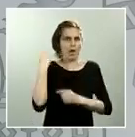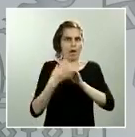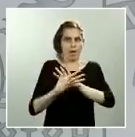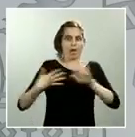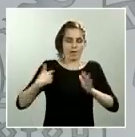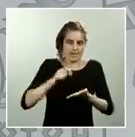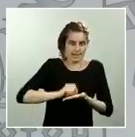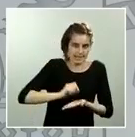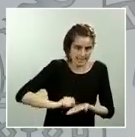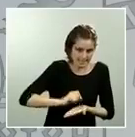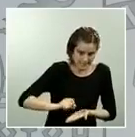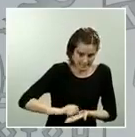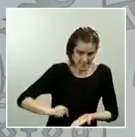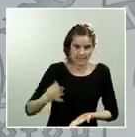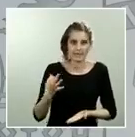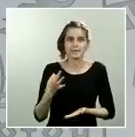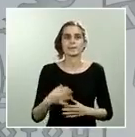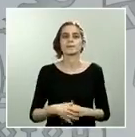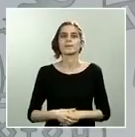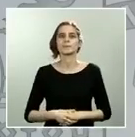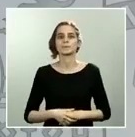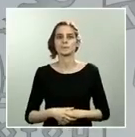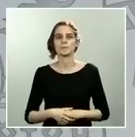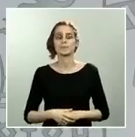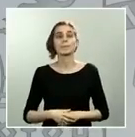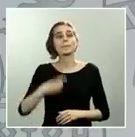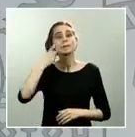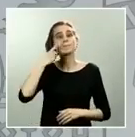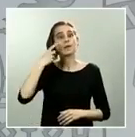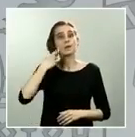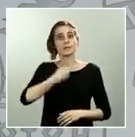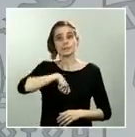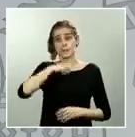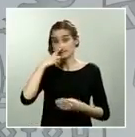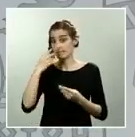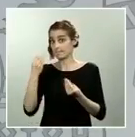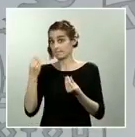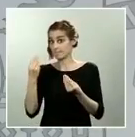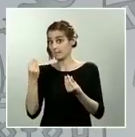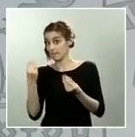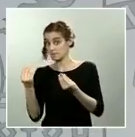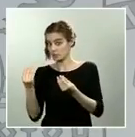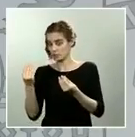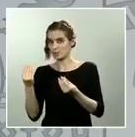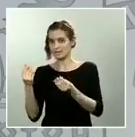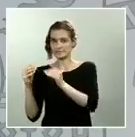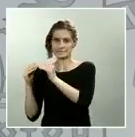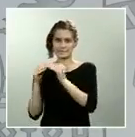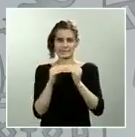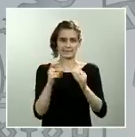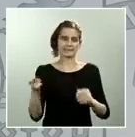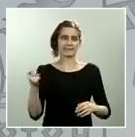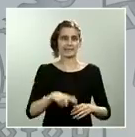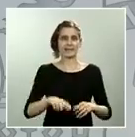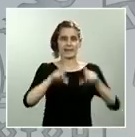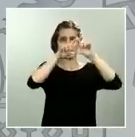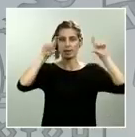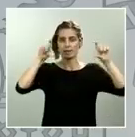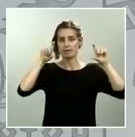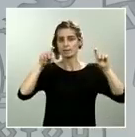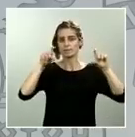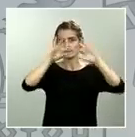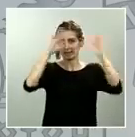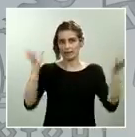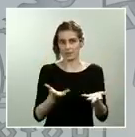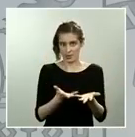Las previsiones del Banco de España están en línea con las que se están trasladando por parte de los organismos internacionales, en línea con la que se